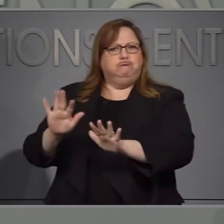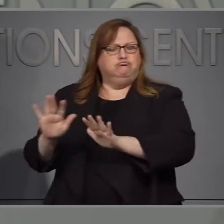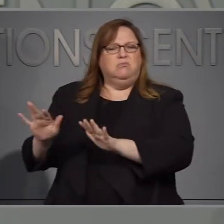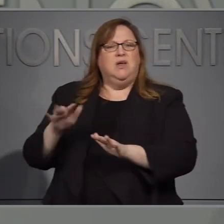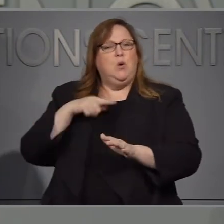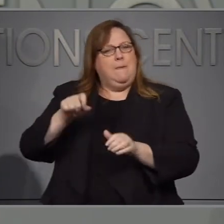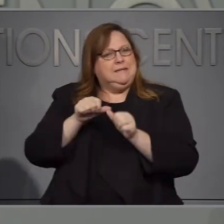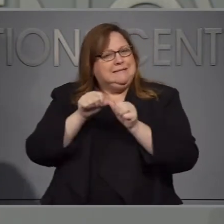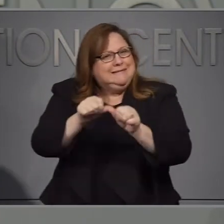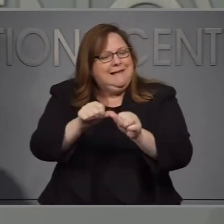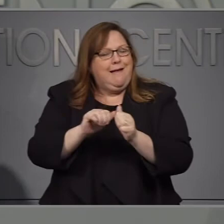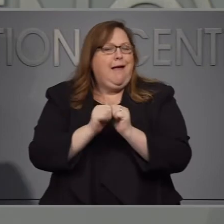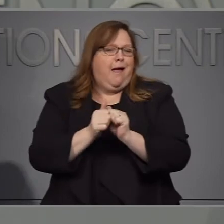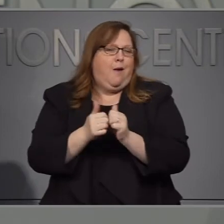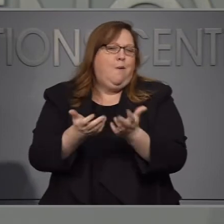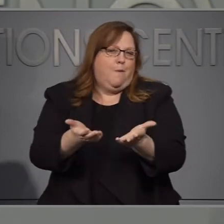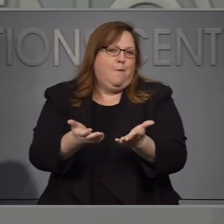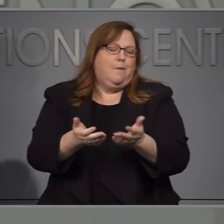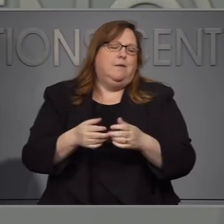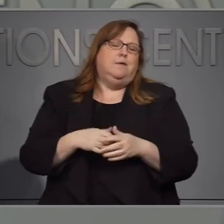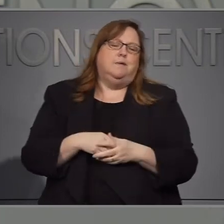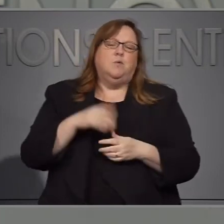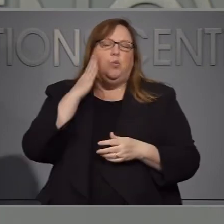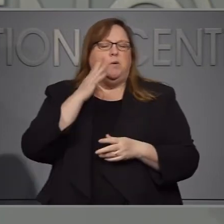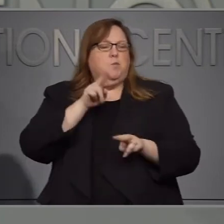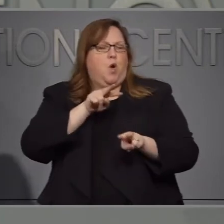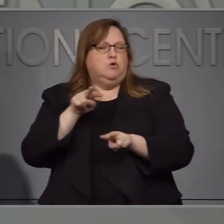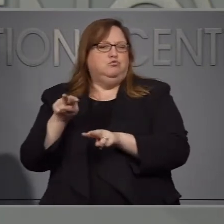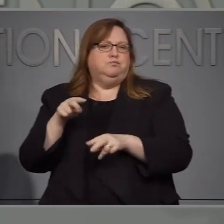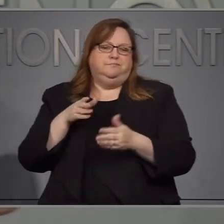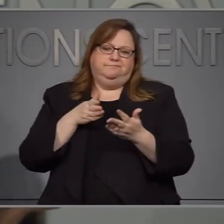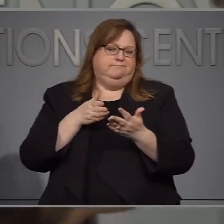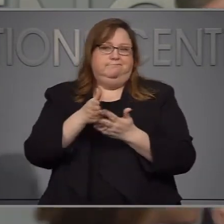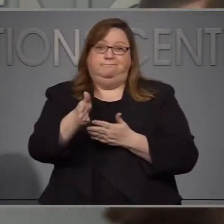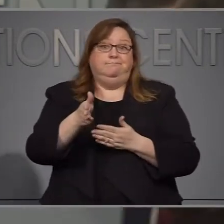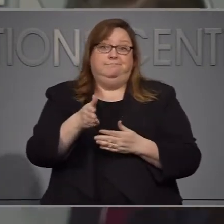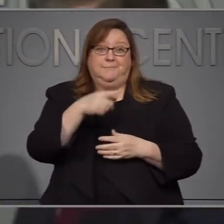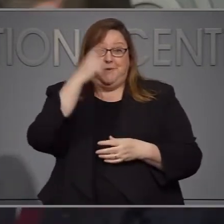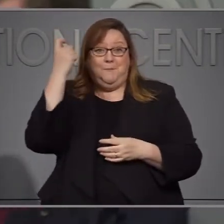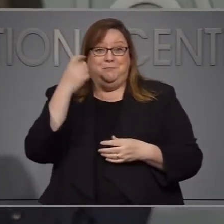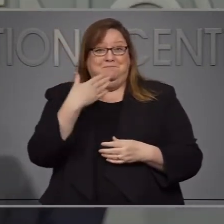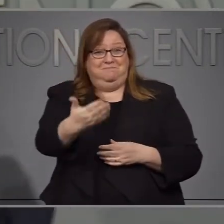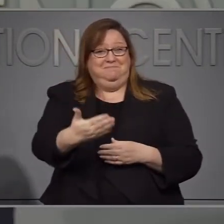mejor la situación vamos a seguir observando esta situación en este verano.